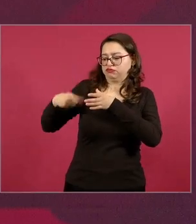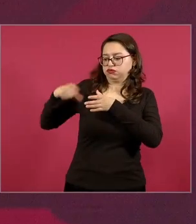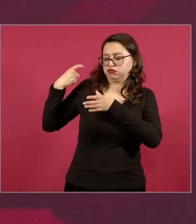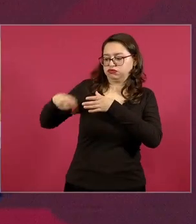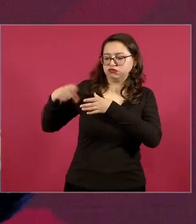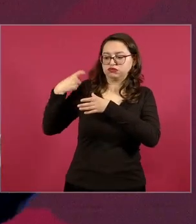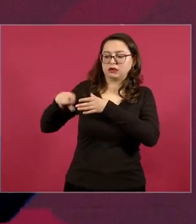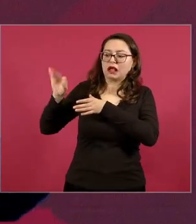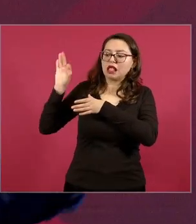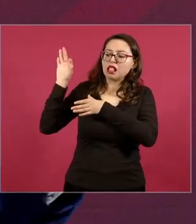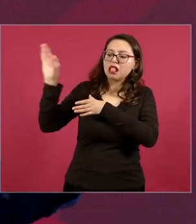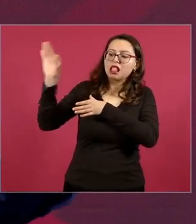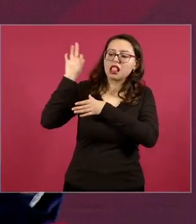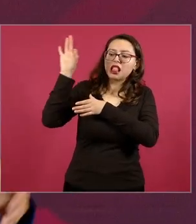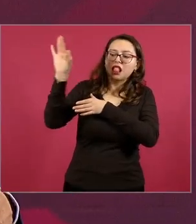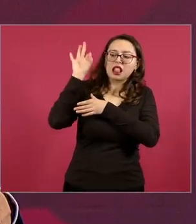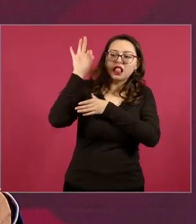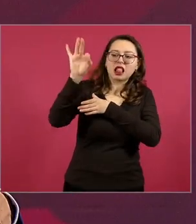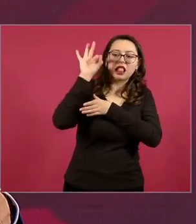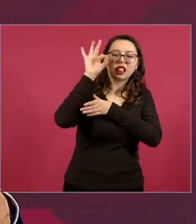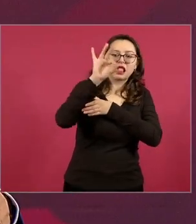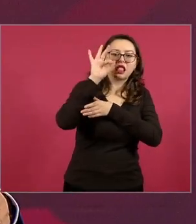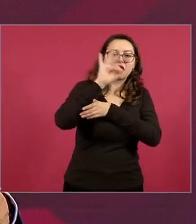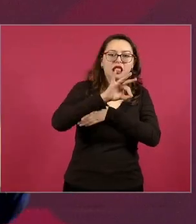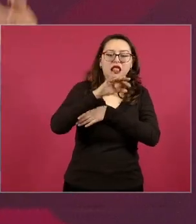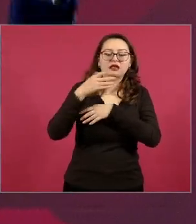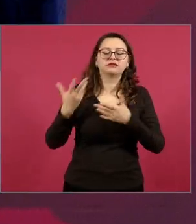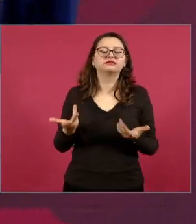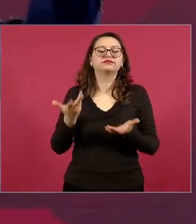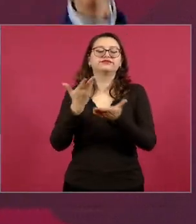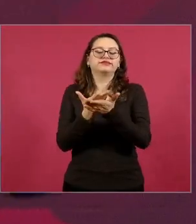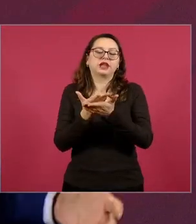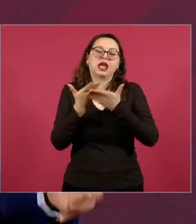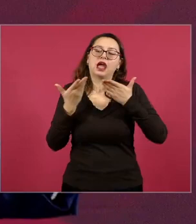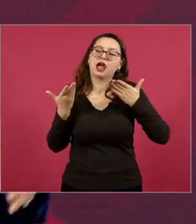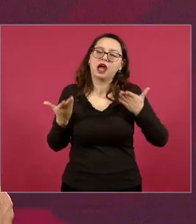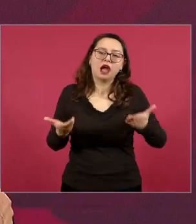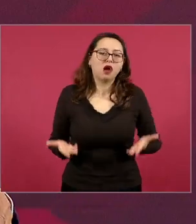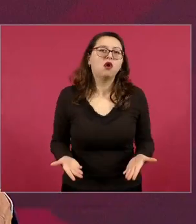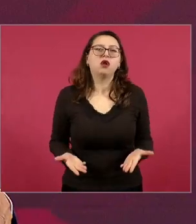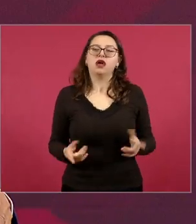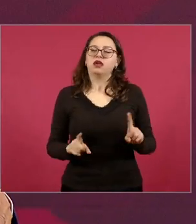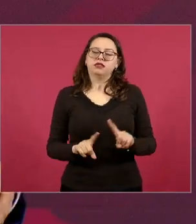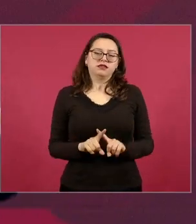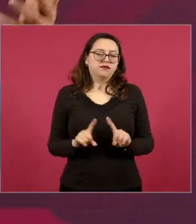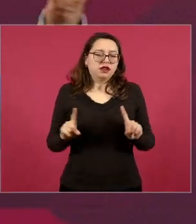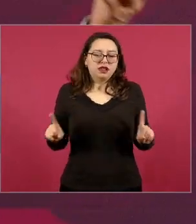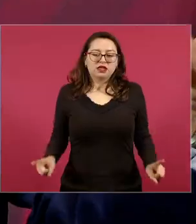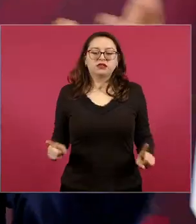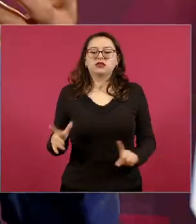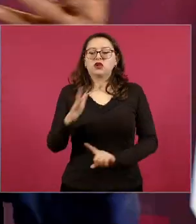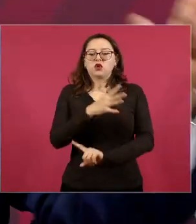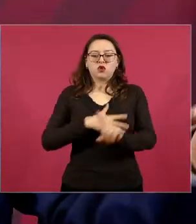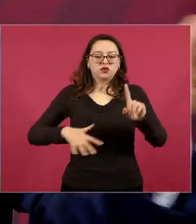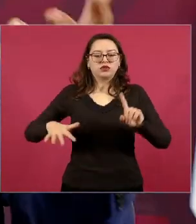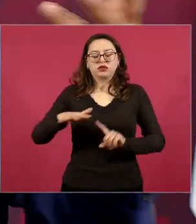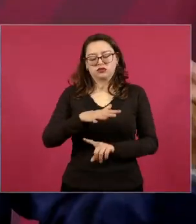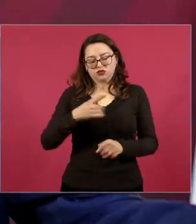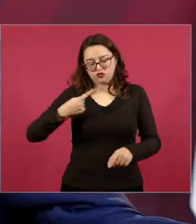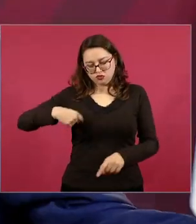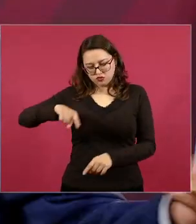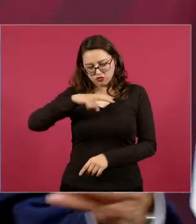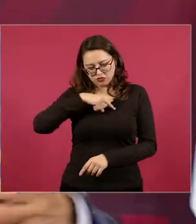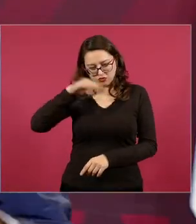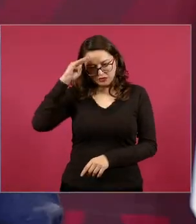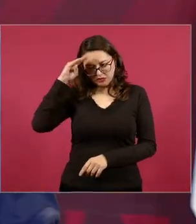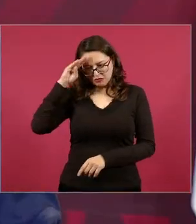ahora es distinto nosotros estamos pues exaltando los valores del pueblo